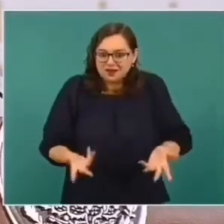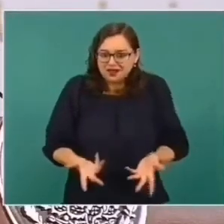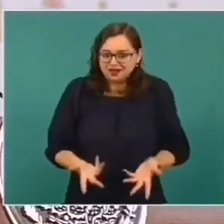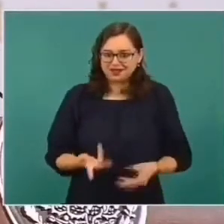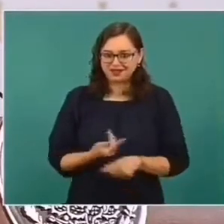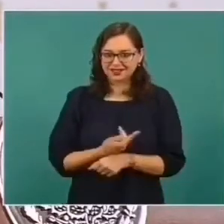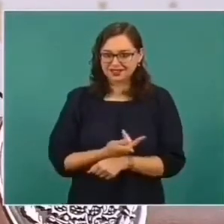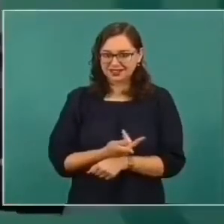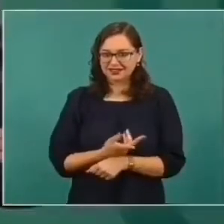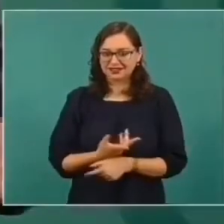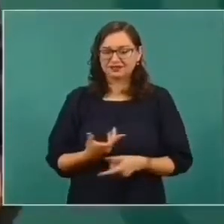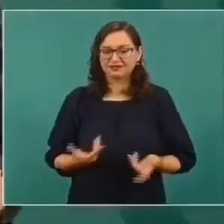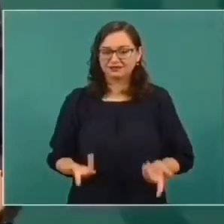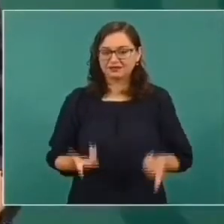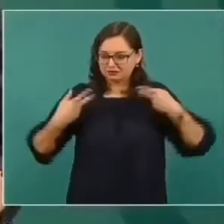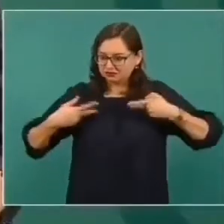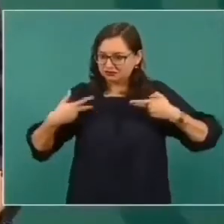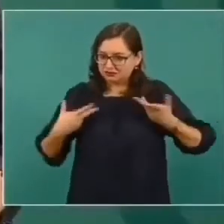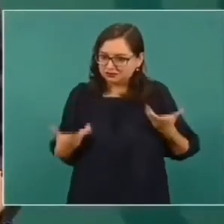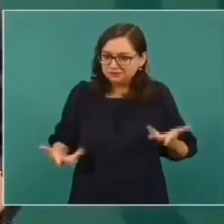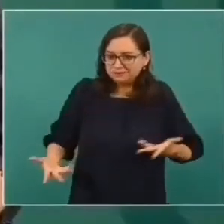y sobre todo la convivencia